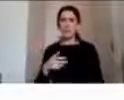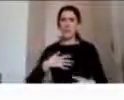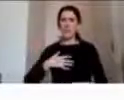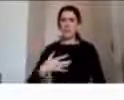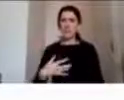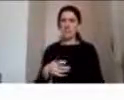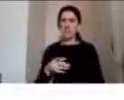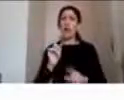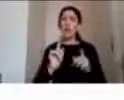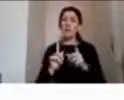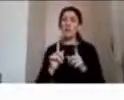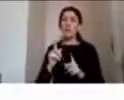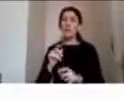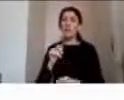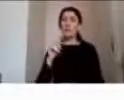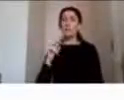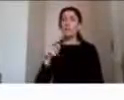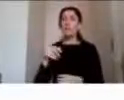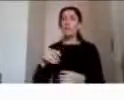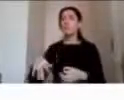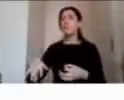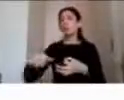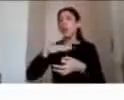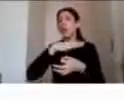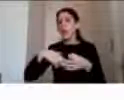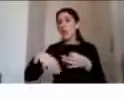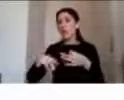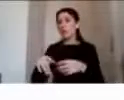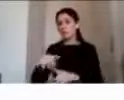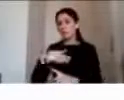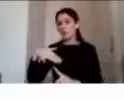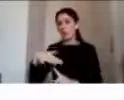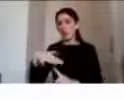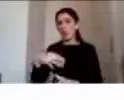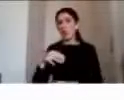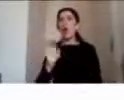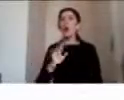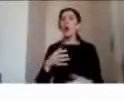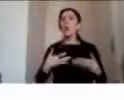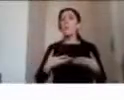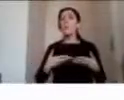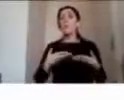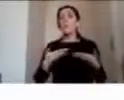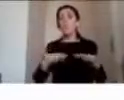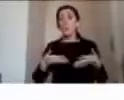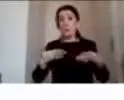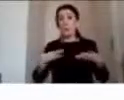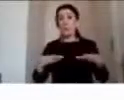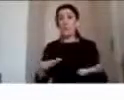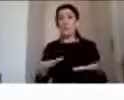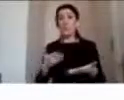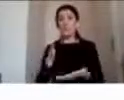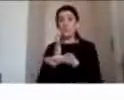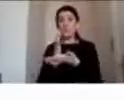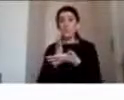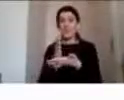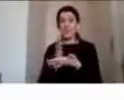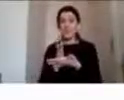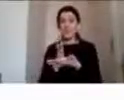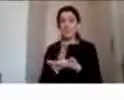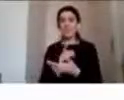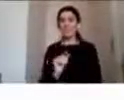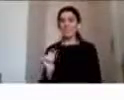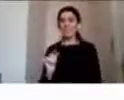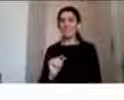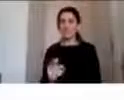también aparece menos motivación frente al ámbito académico y aquí comienza como un círculo donde estas conductas van a impactar